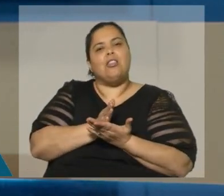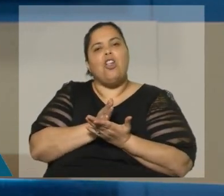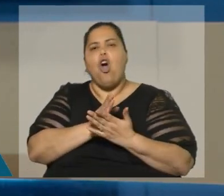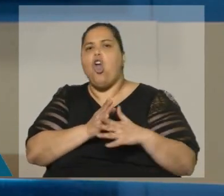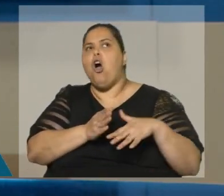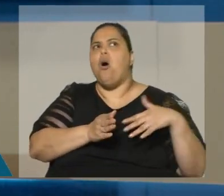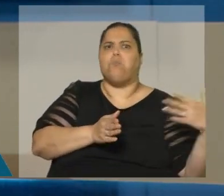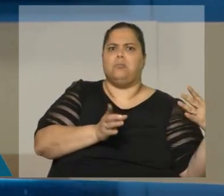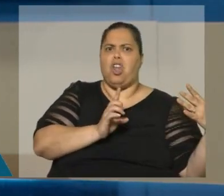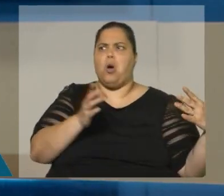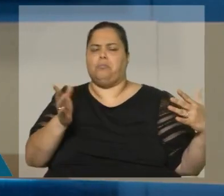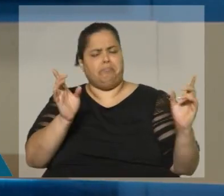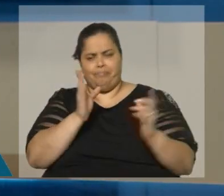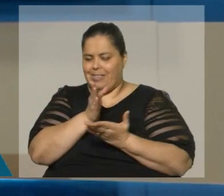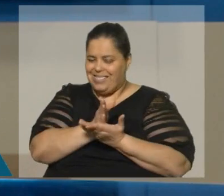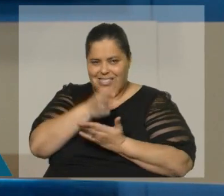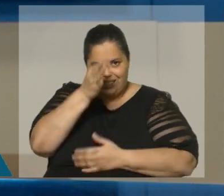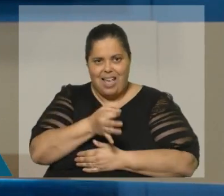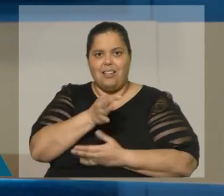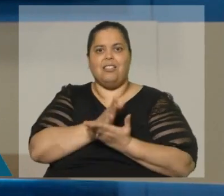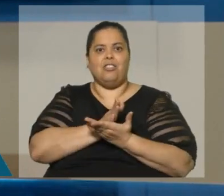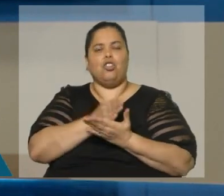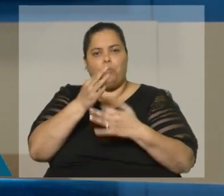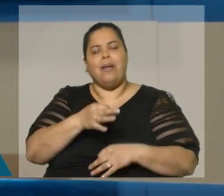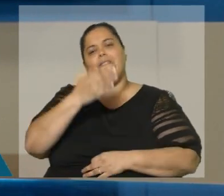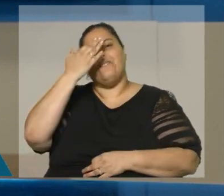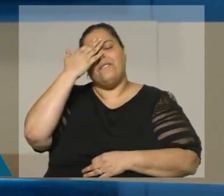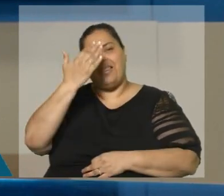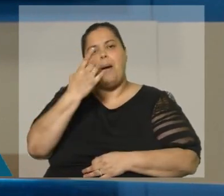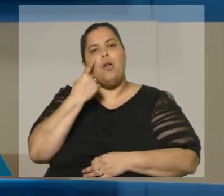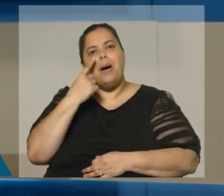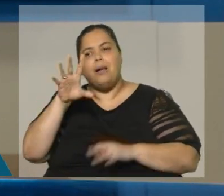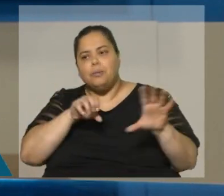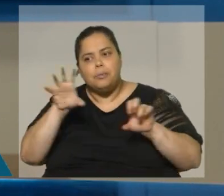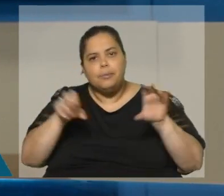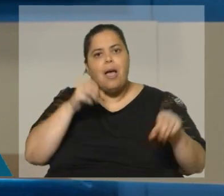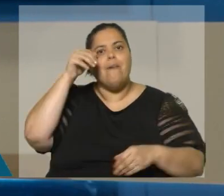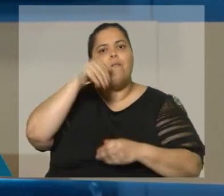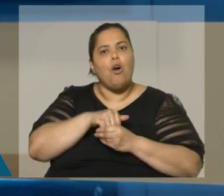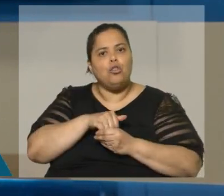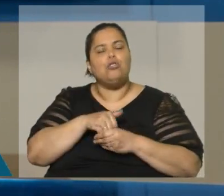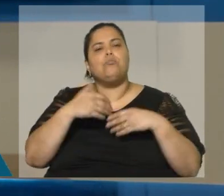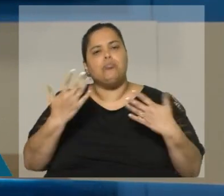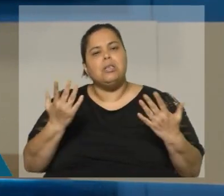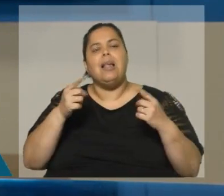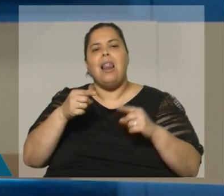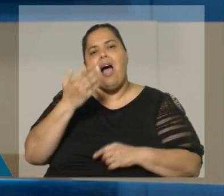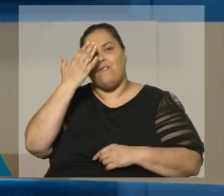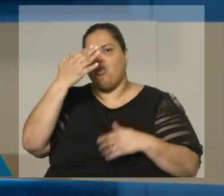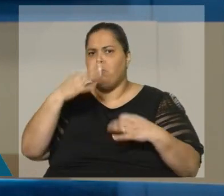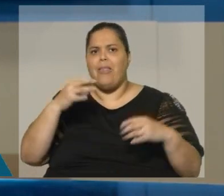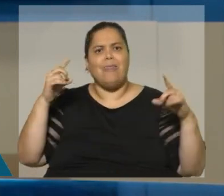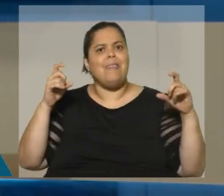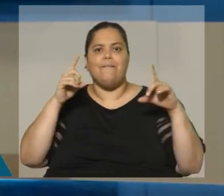para captar votos en el Uruguay, en el centro del Frente Amplio, y afrontó muchas dificultades desde adentro